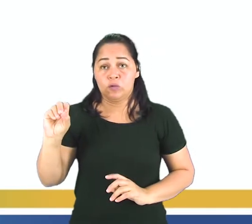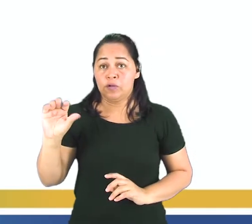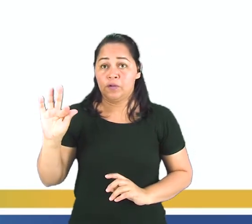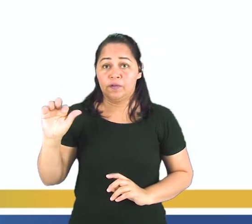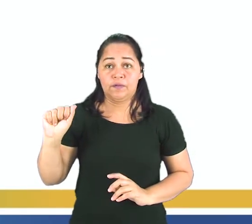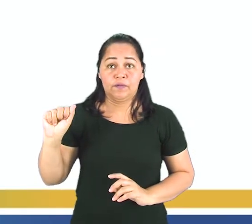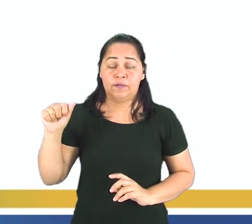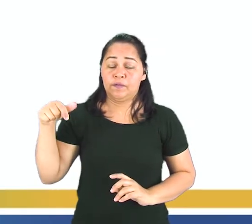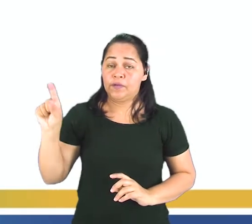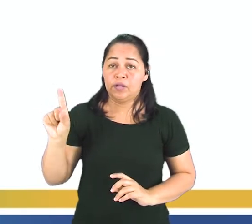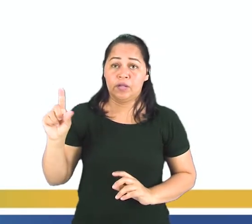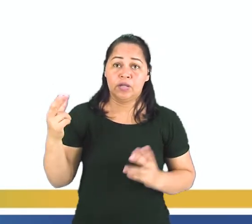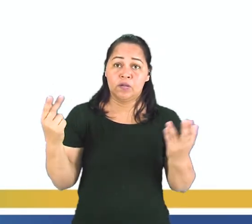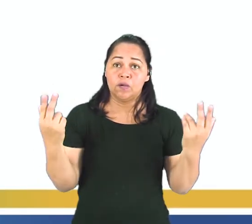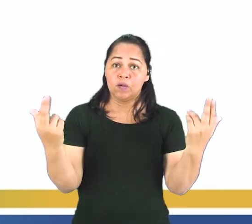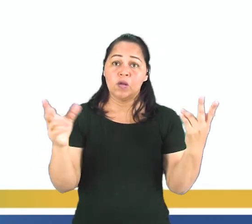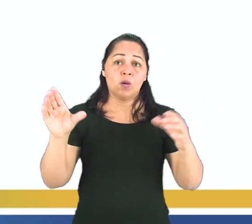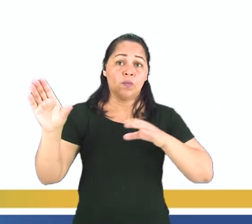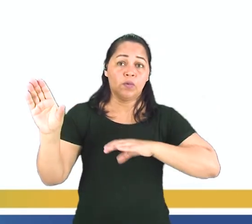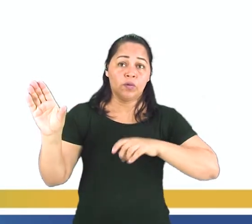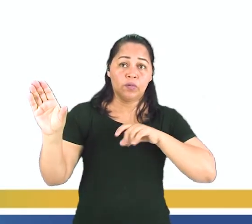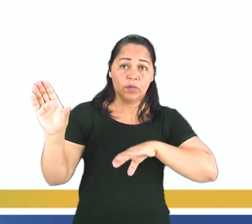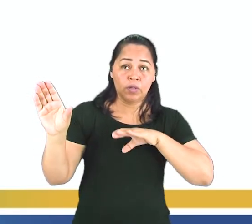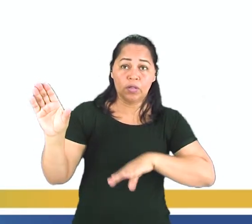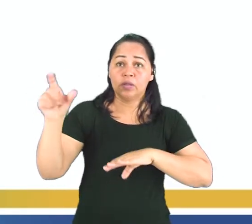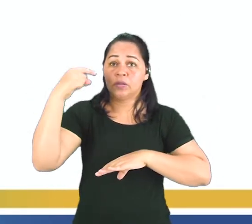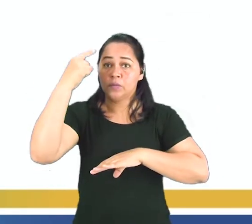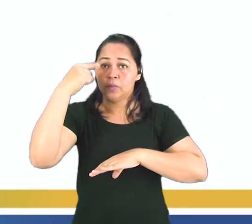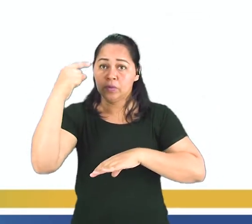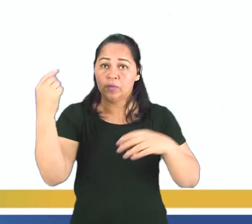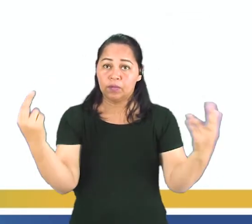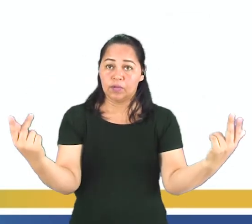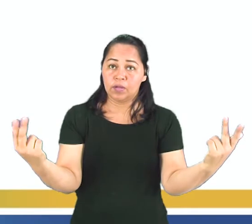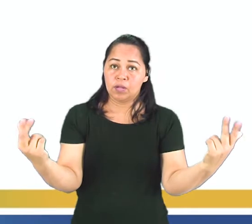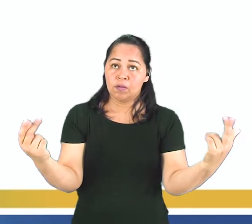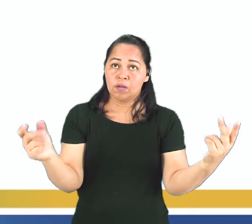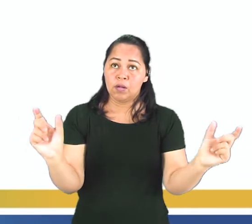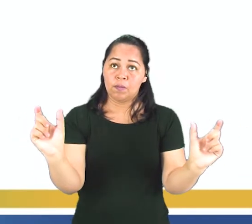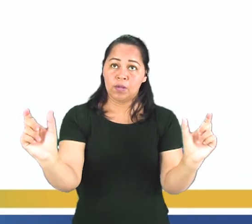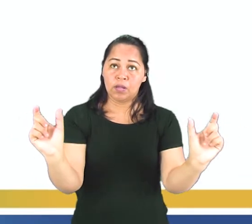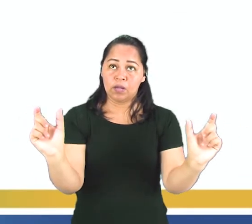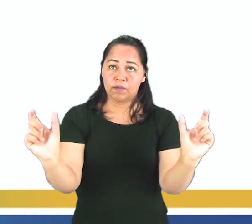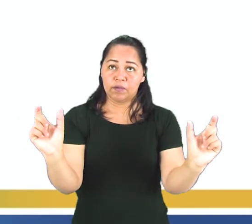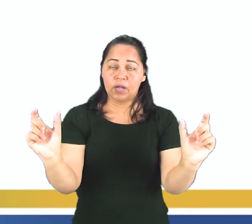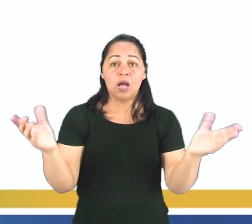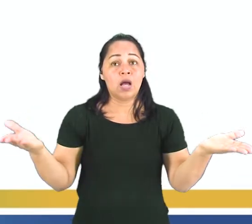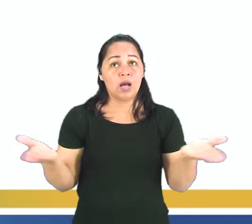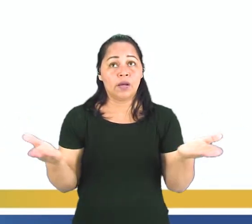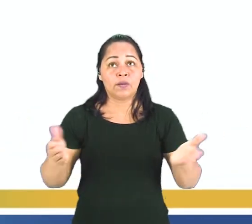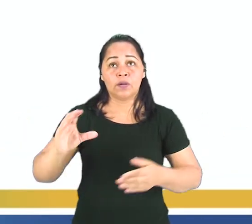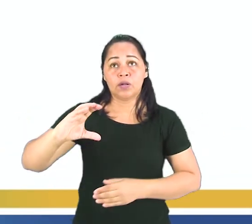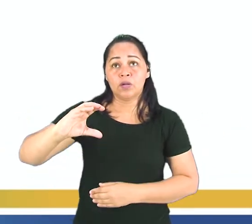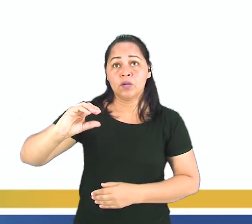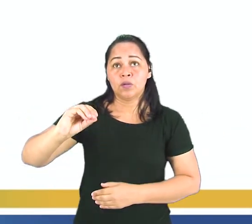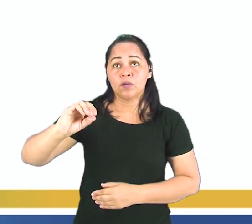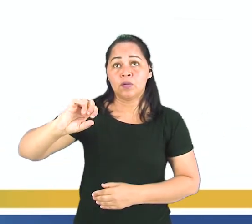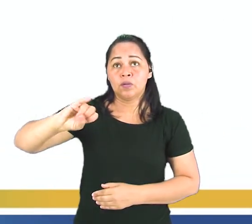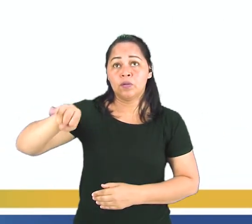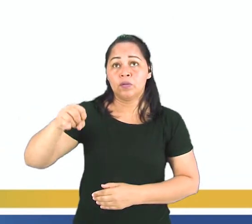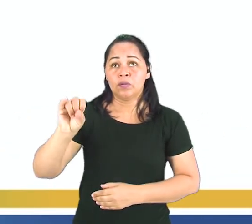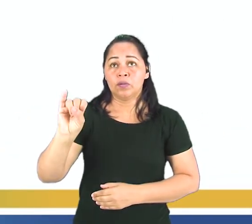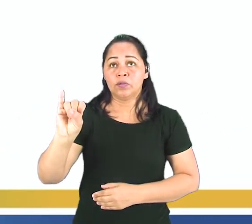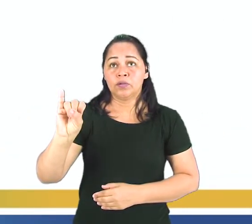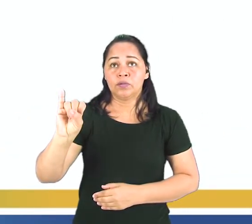pronunciación y la forma de escrito en portugués. Ahora tenemos ahí tres cojines, que son palabras que creo que ustedes no hayan